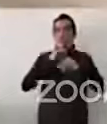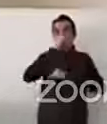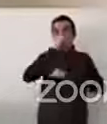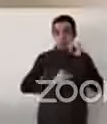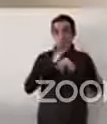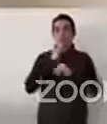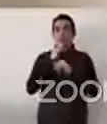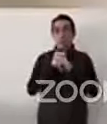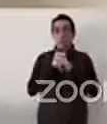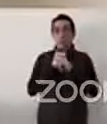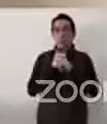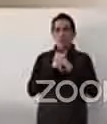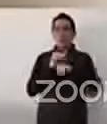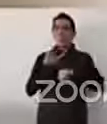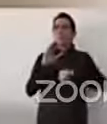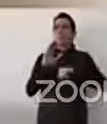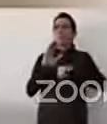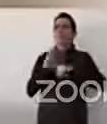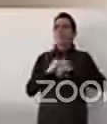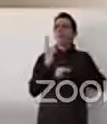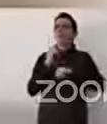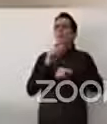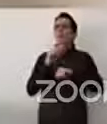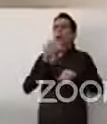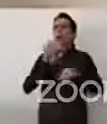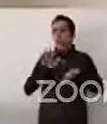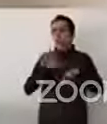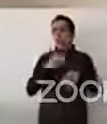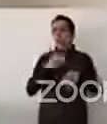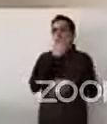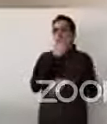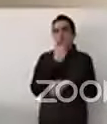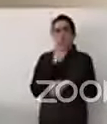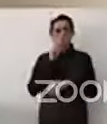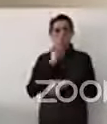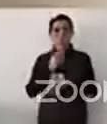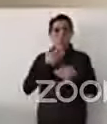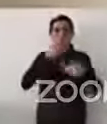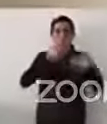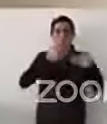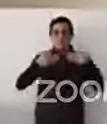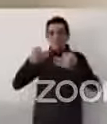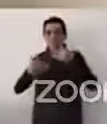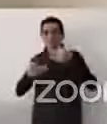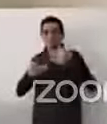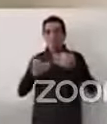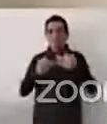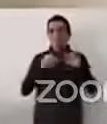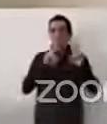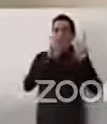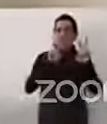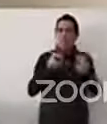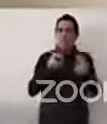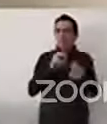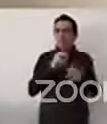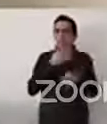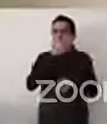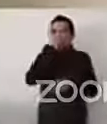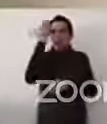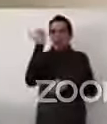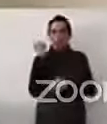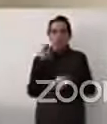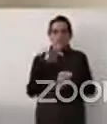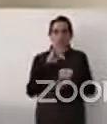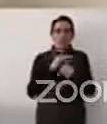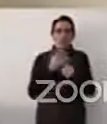jueces o fiscales no conocen de cómo tocar estos temas cuando alguien es discriminado y por ejemplo